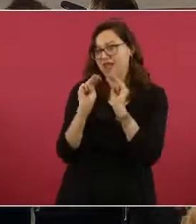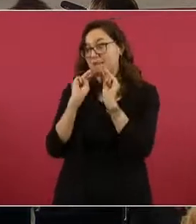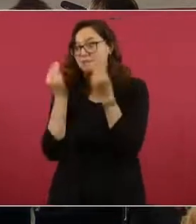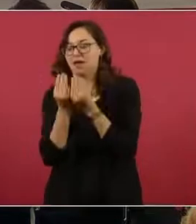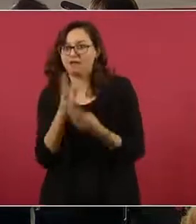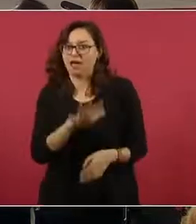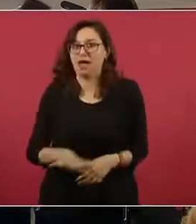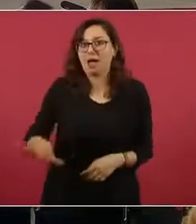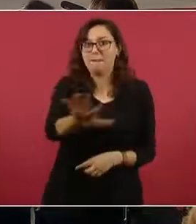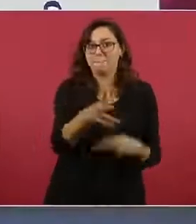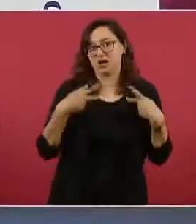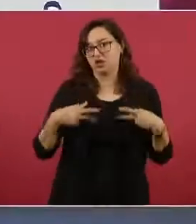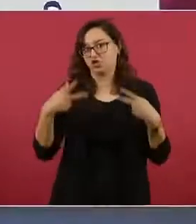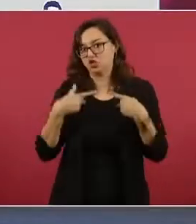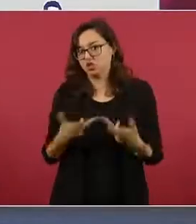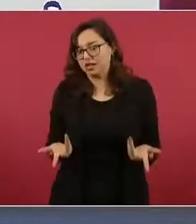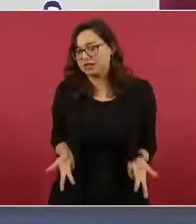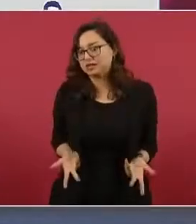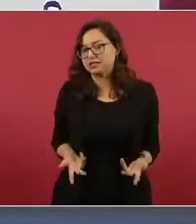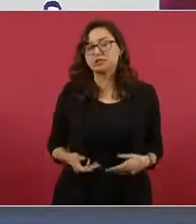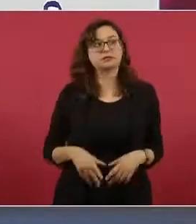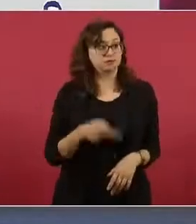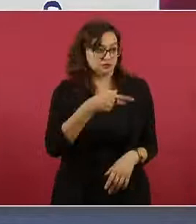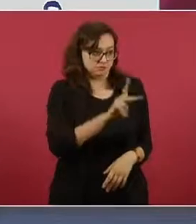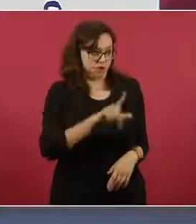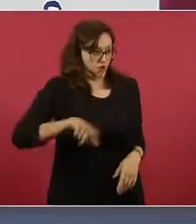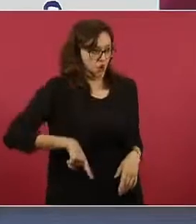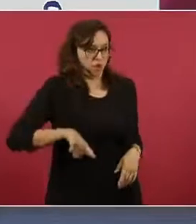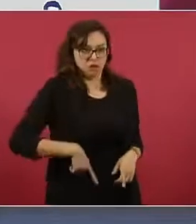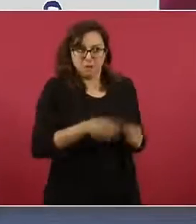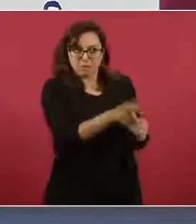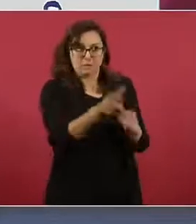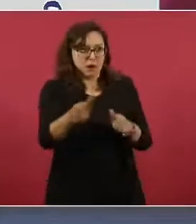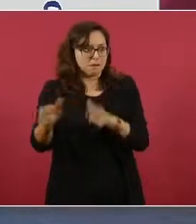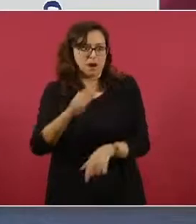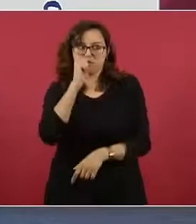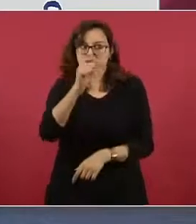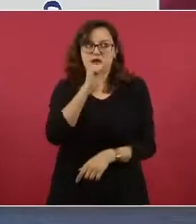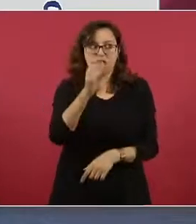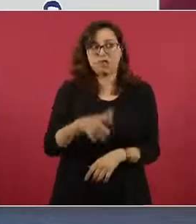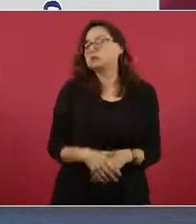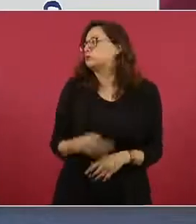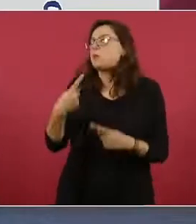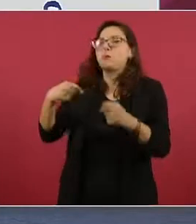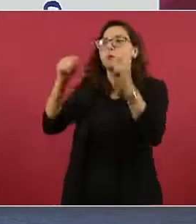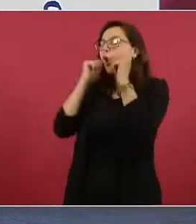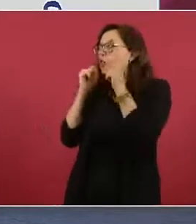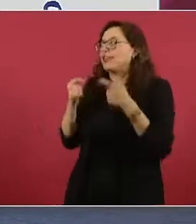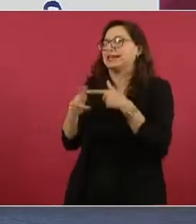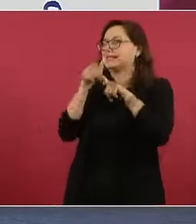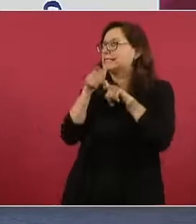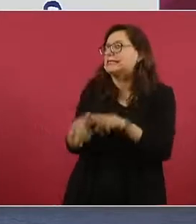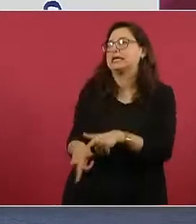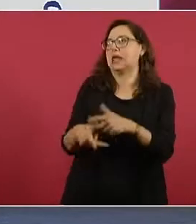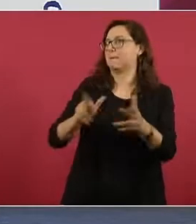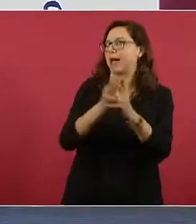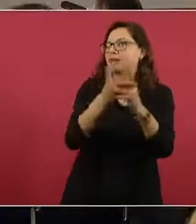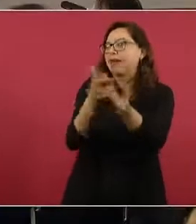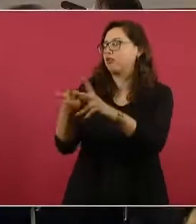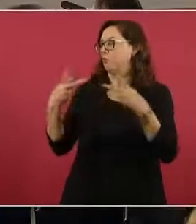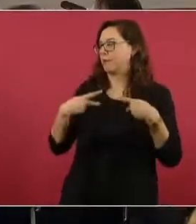pero no es el Estado. Pero no importa, sigue muriendo gente inocente. Sí, y tratamos de evitarlas,